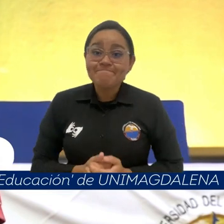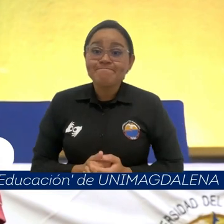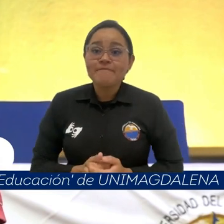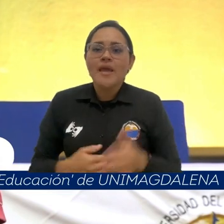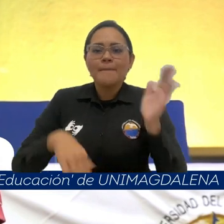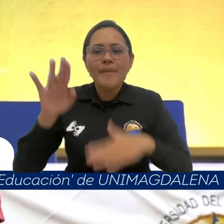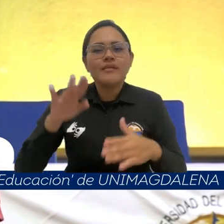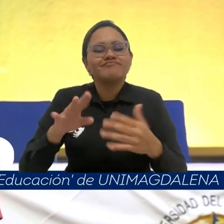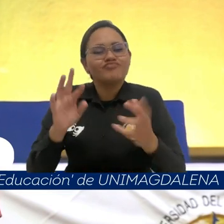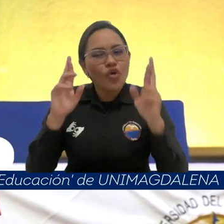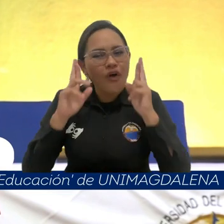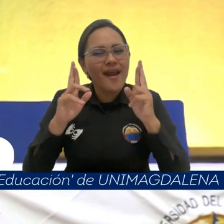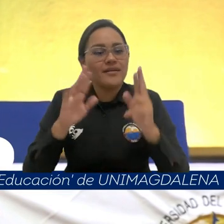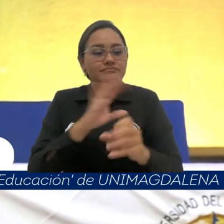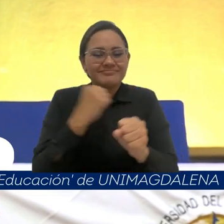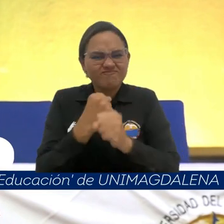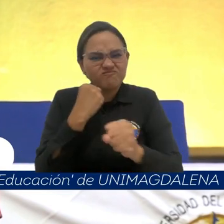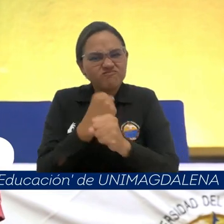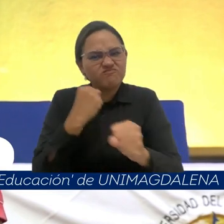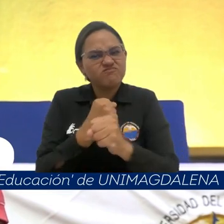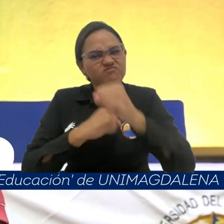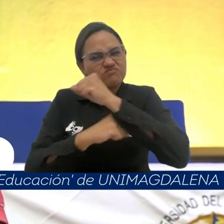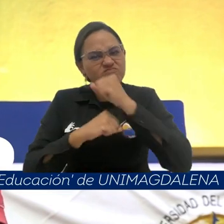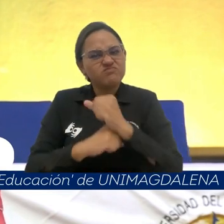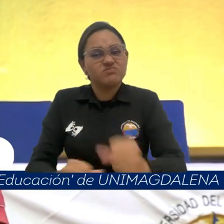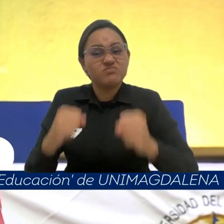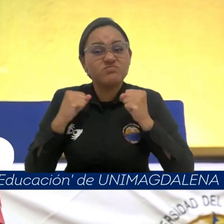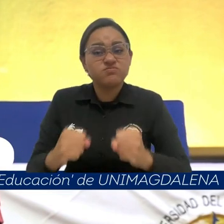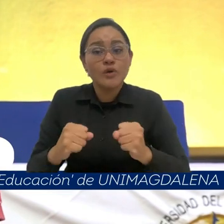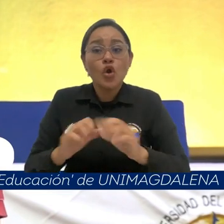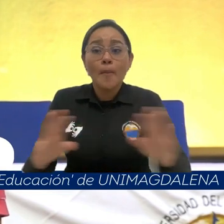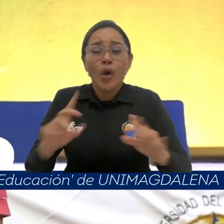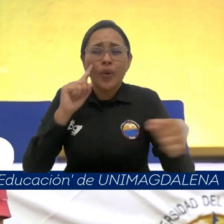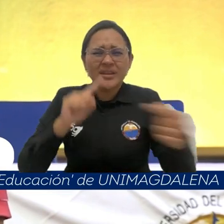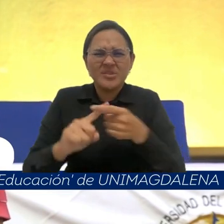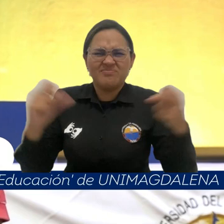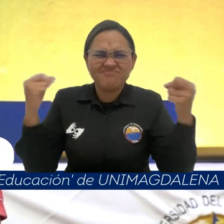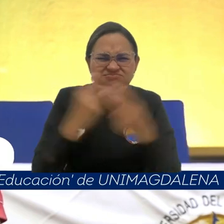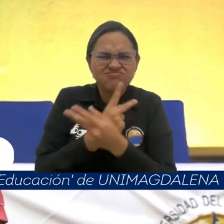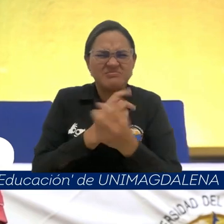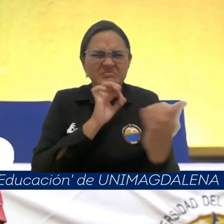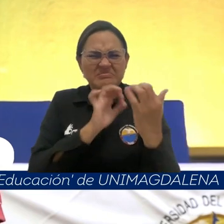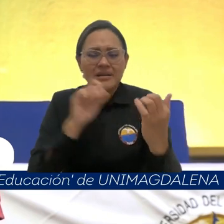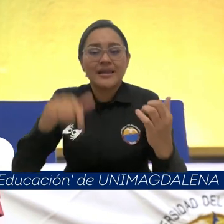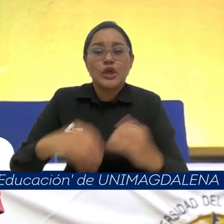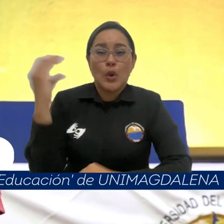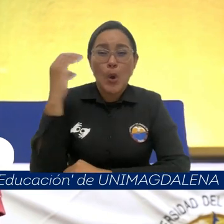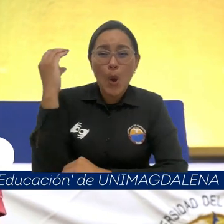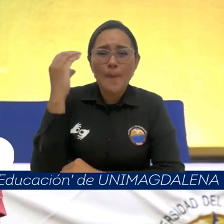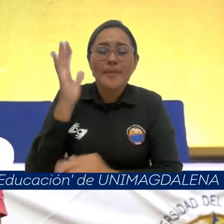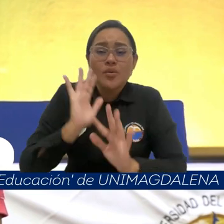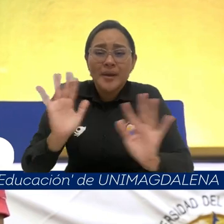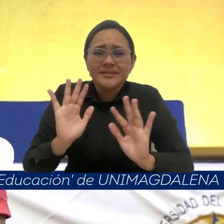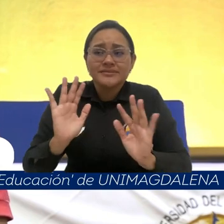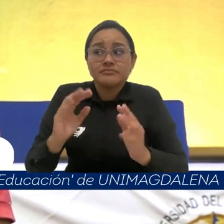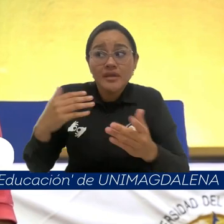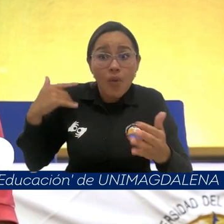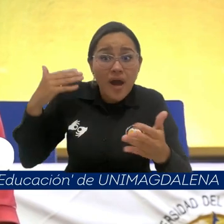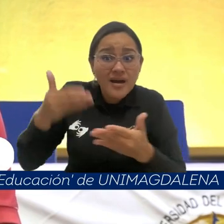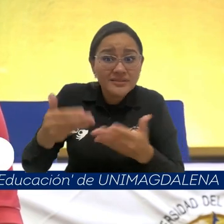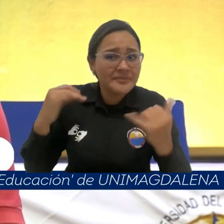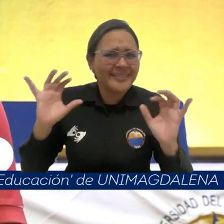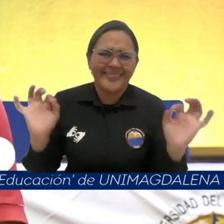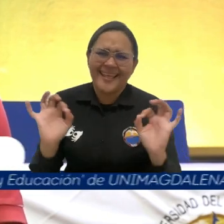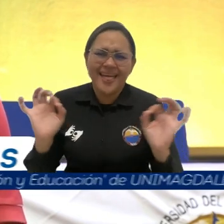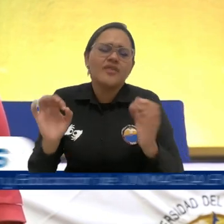que se viene realizando en esa área, no solamente desde la perspectiva del conflicto armado colombiano que no ha concluido, sino también de la forma en que